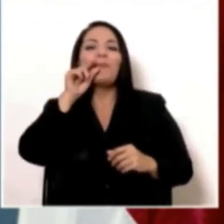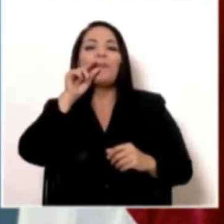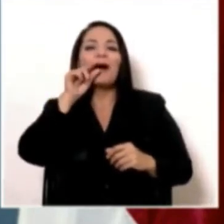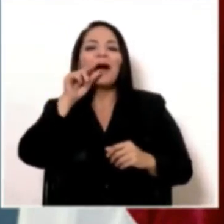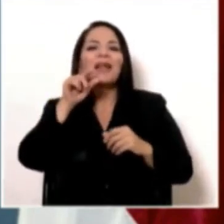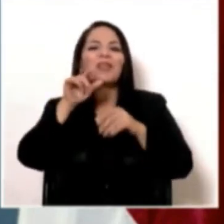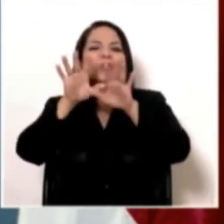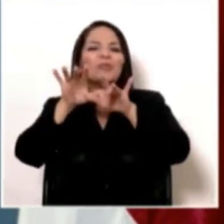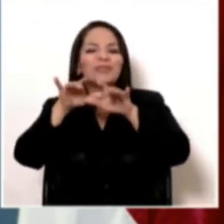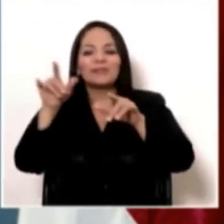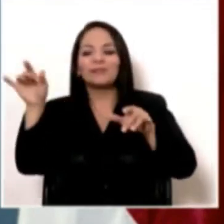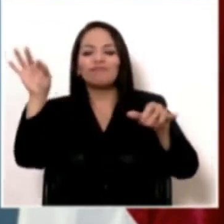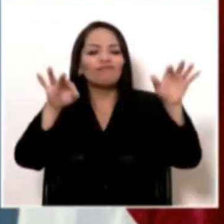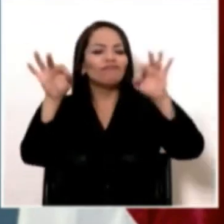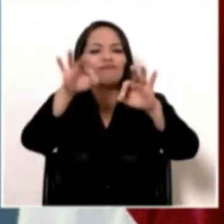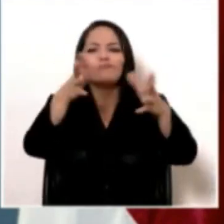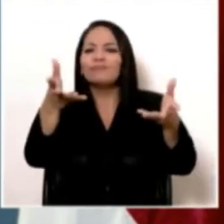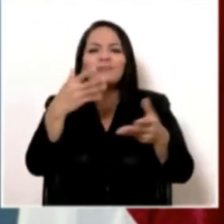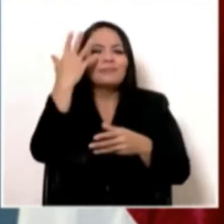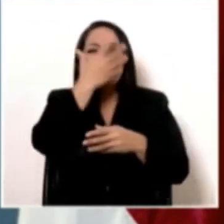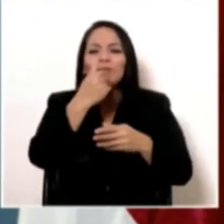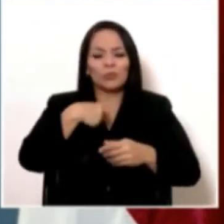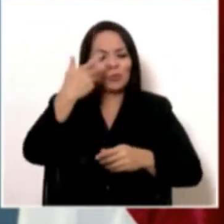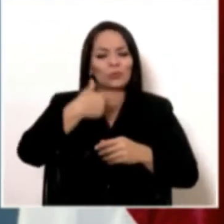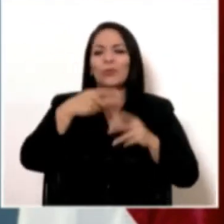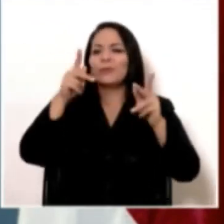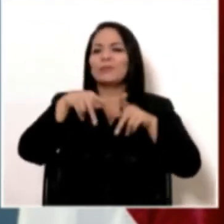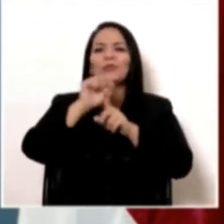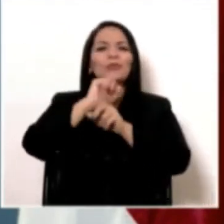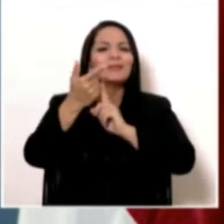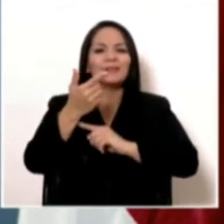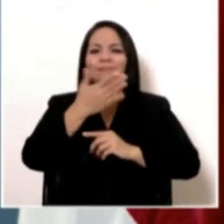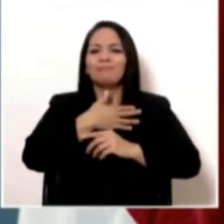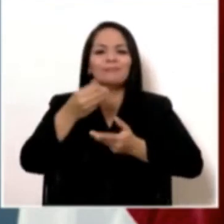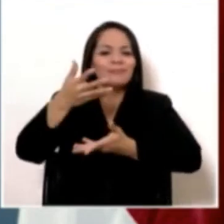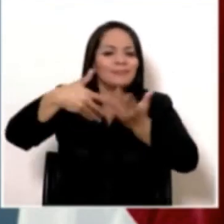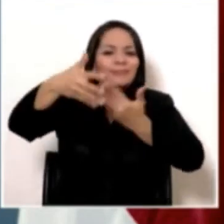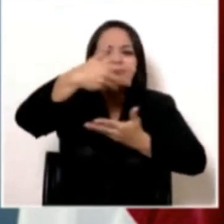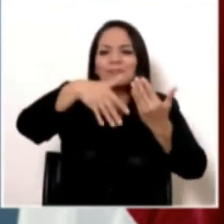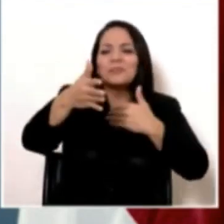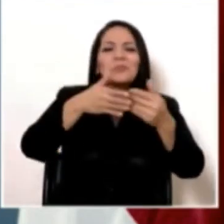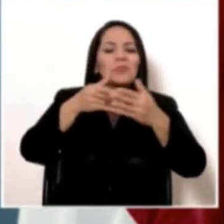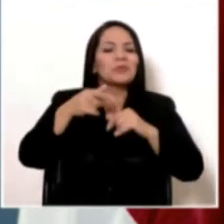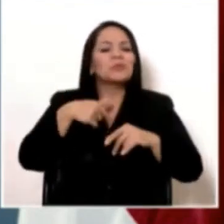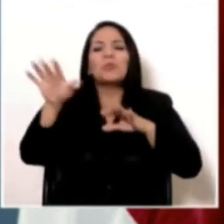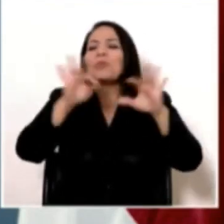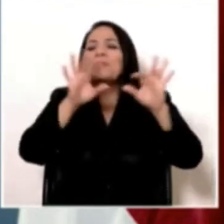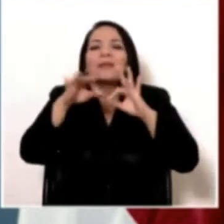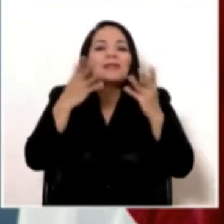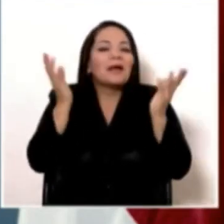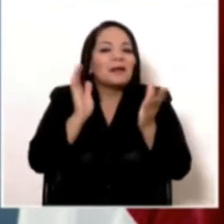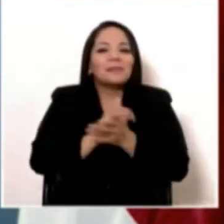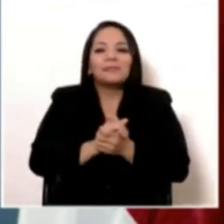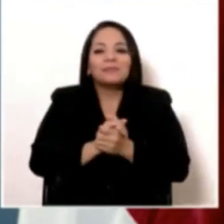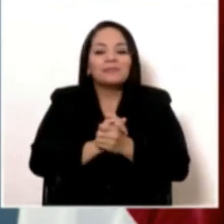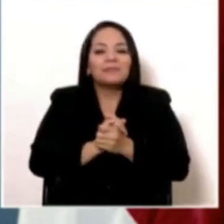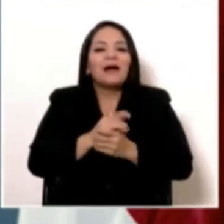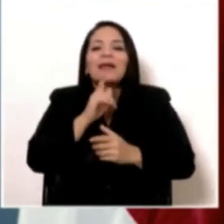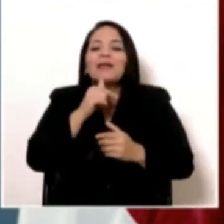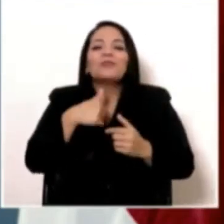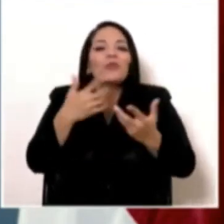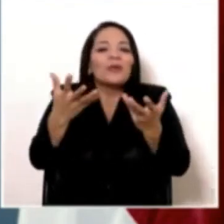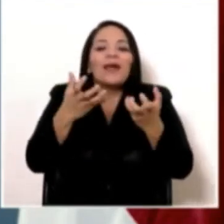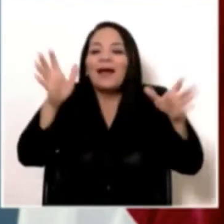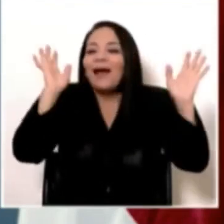esas. Soy una persona social. ¿Por qué no puedo invitar a quien a mí me nazca?